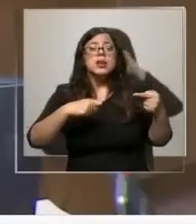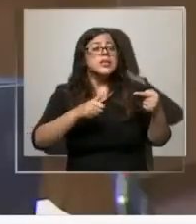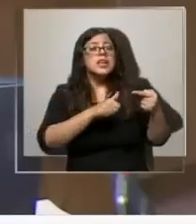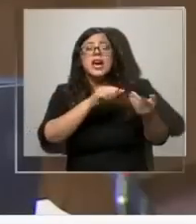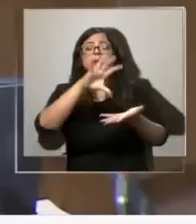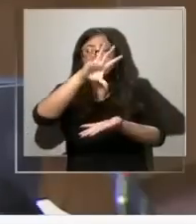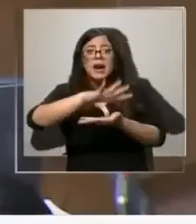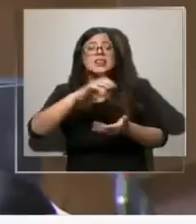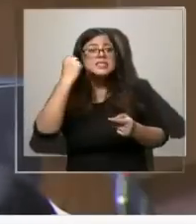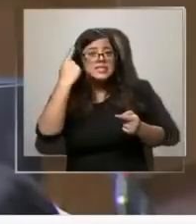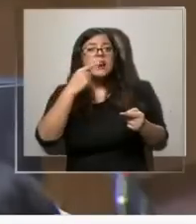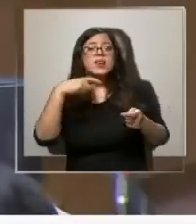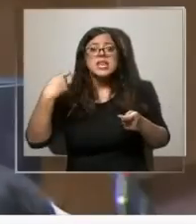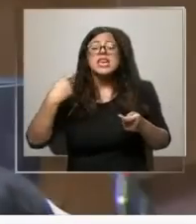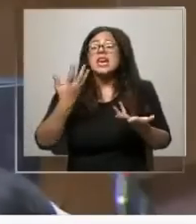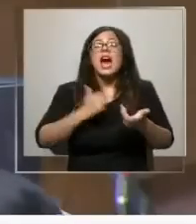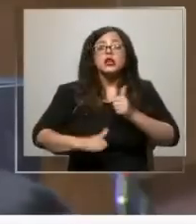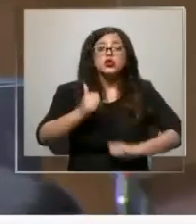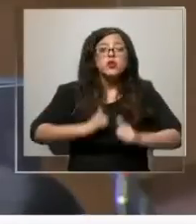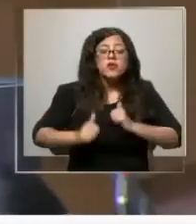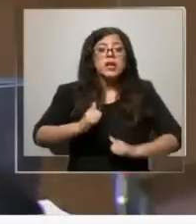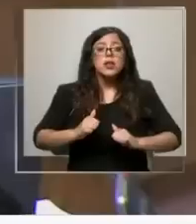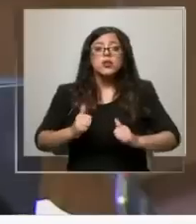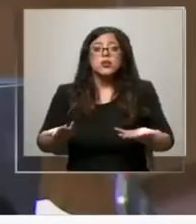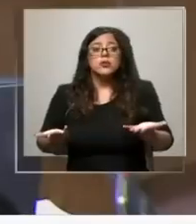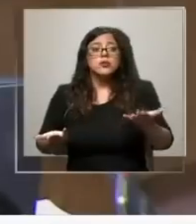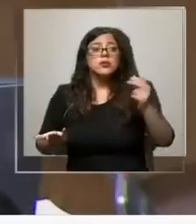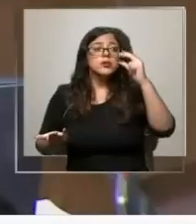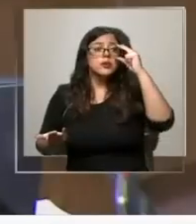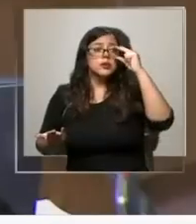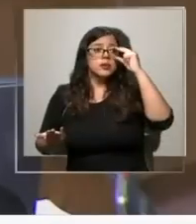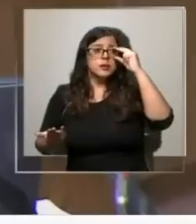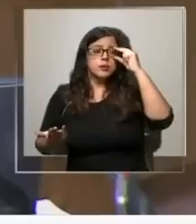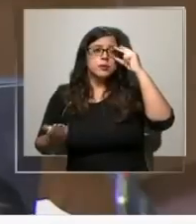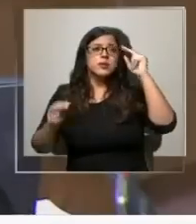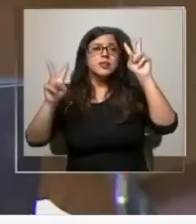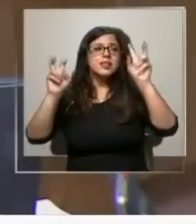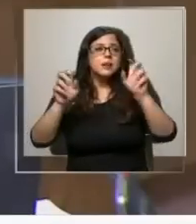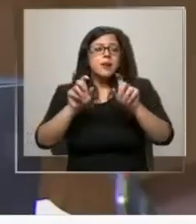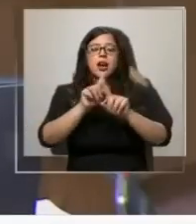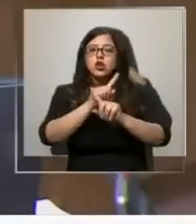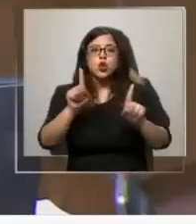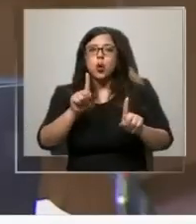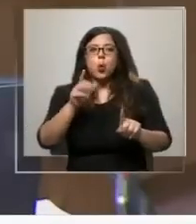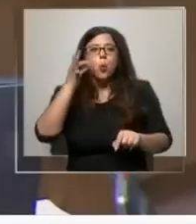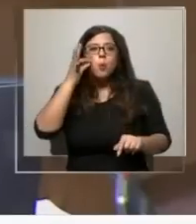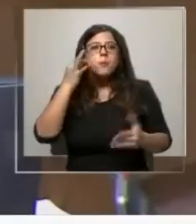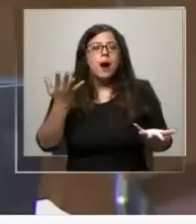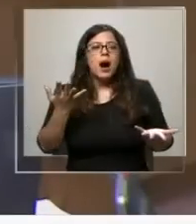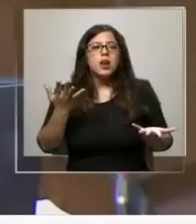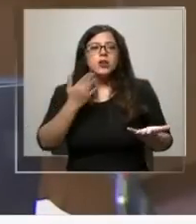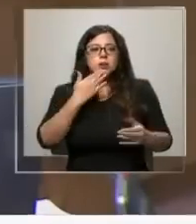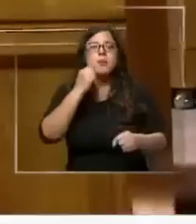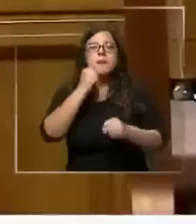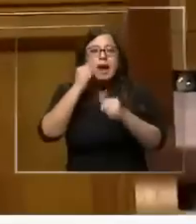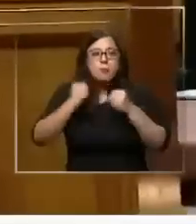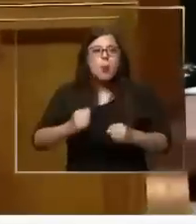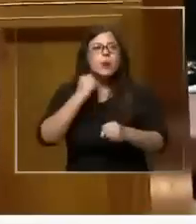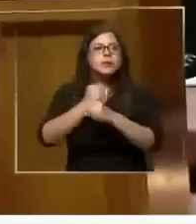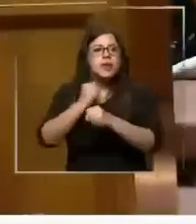cómo ha sufrido condiciones inhumanas, ¿no es cierto?, incluso para desempeñar su labor.